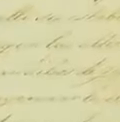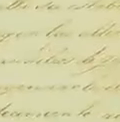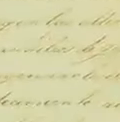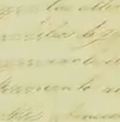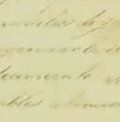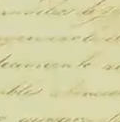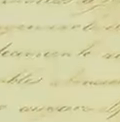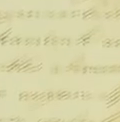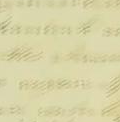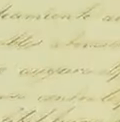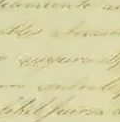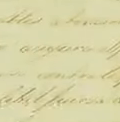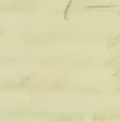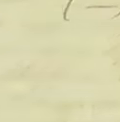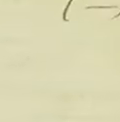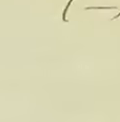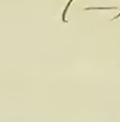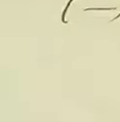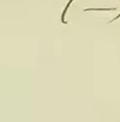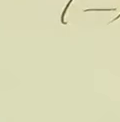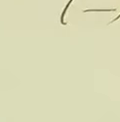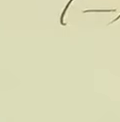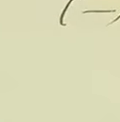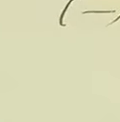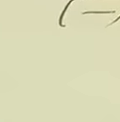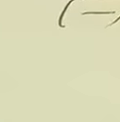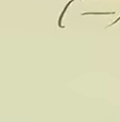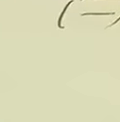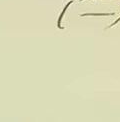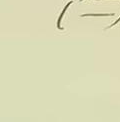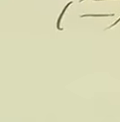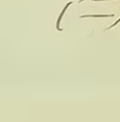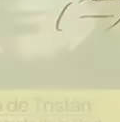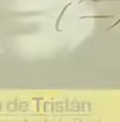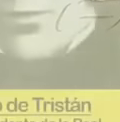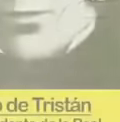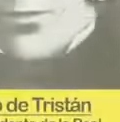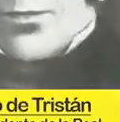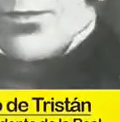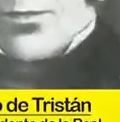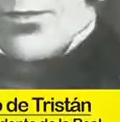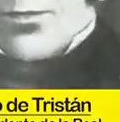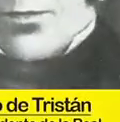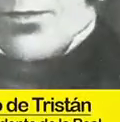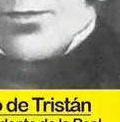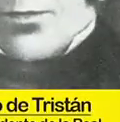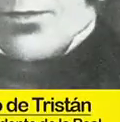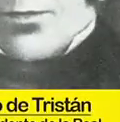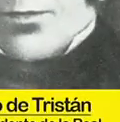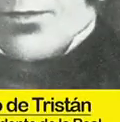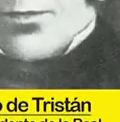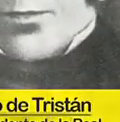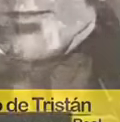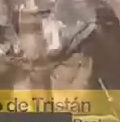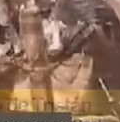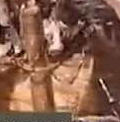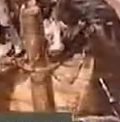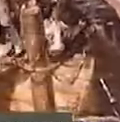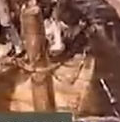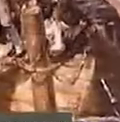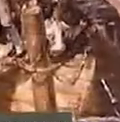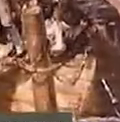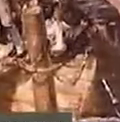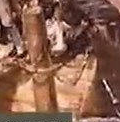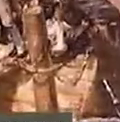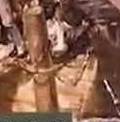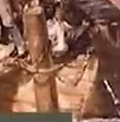1820, un oficio redactado por el Virrey Pesuela, dirigido al presidente de la Real Audiencia del Cusco, el coronel Pío de Tristán,